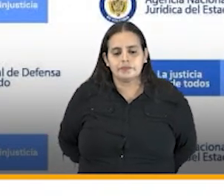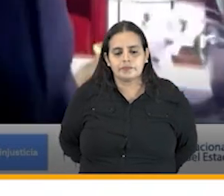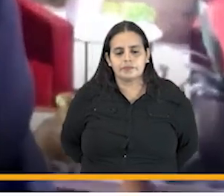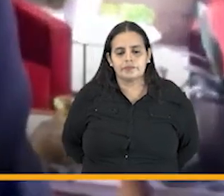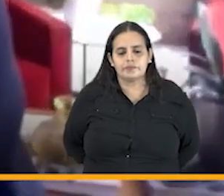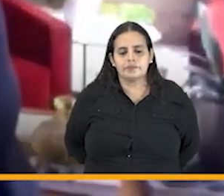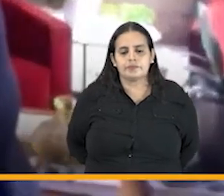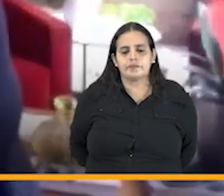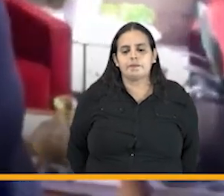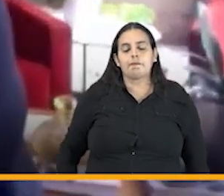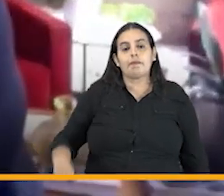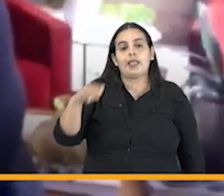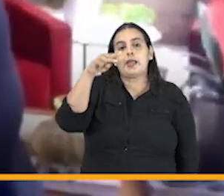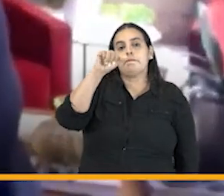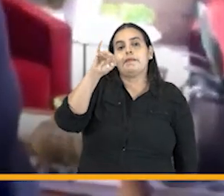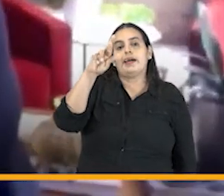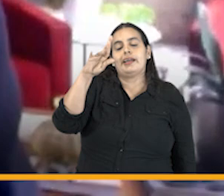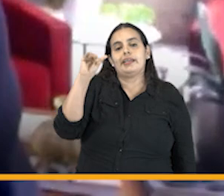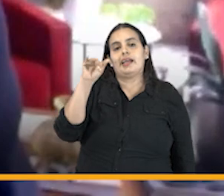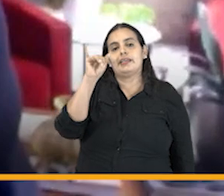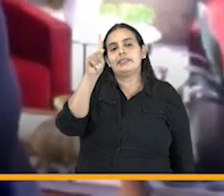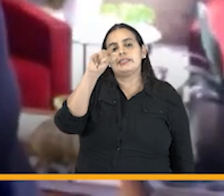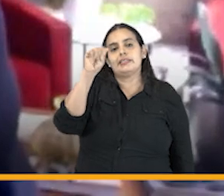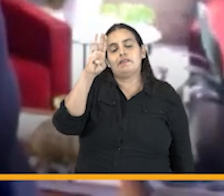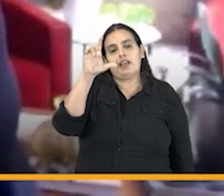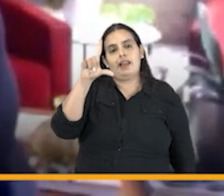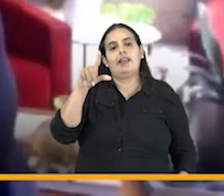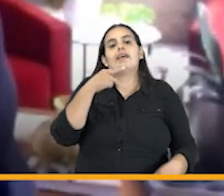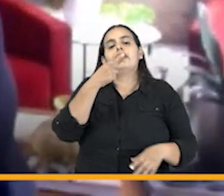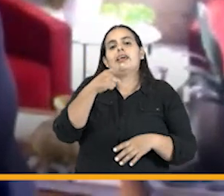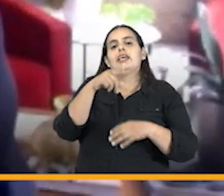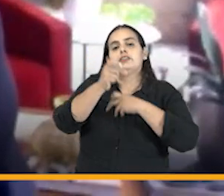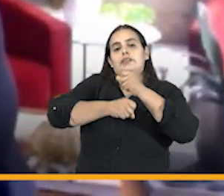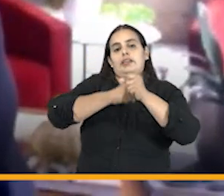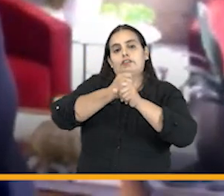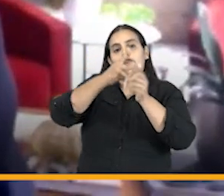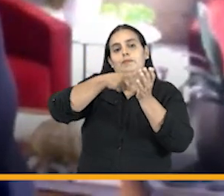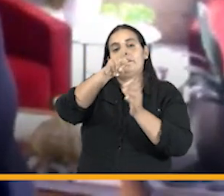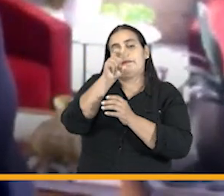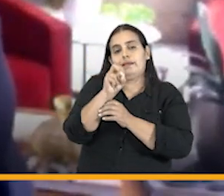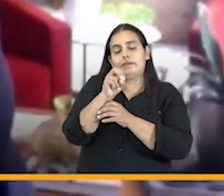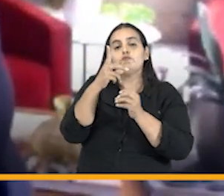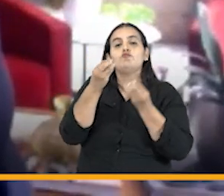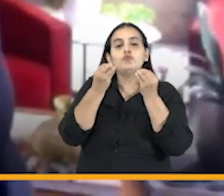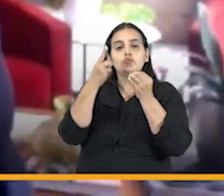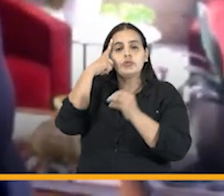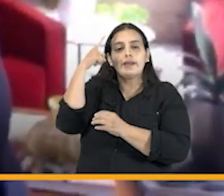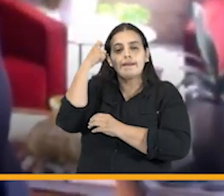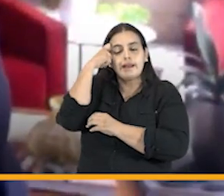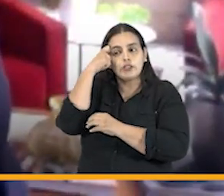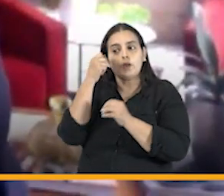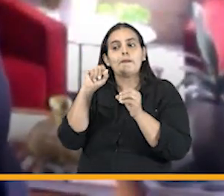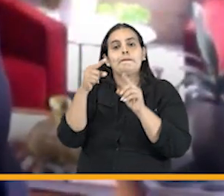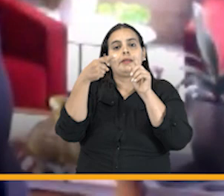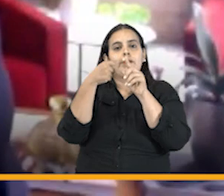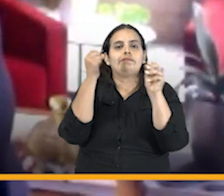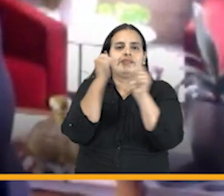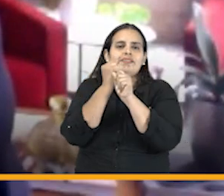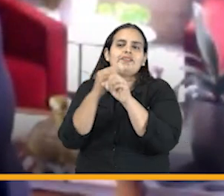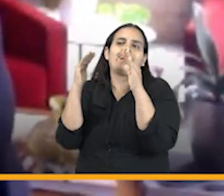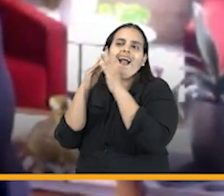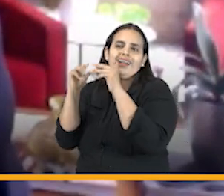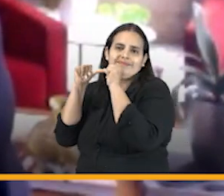María Isabel y a todos los que nos acompañan sin duda el 2020 trajo enormes retos empezando por el trabajo en casa